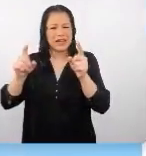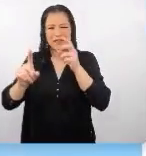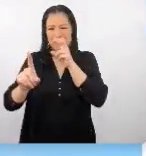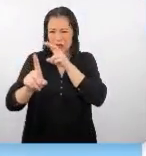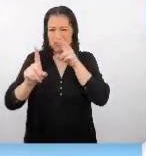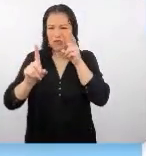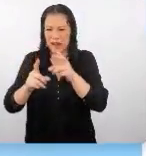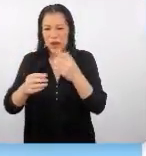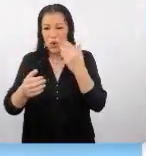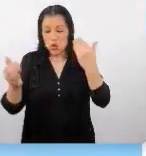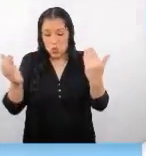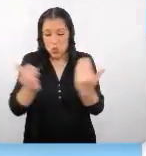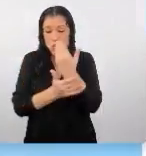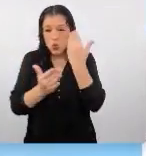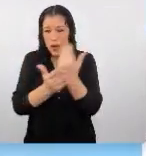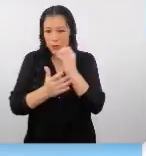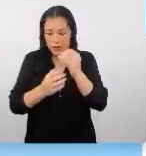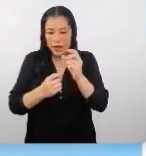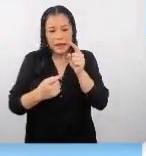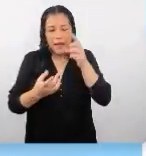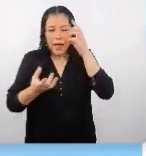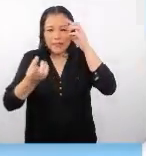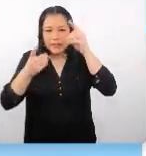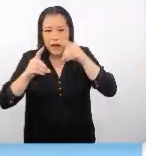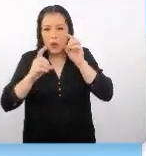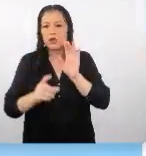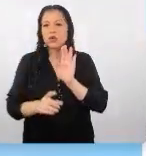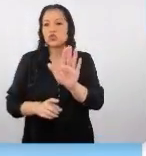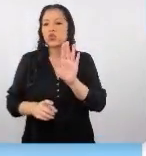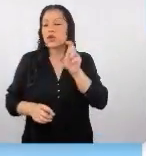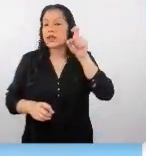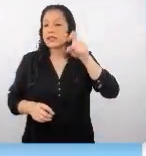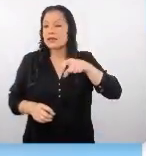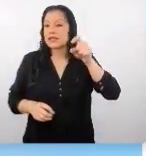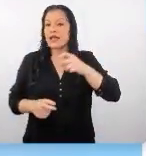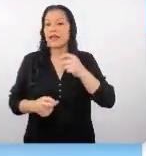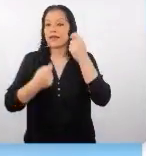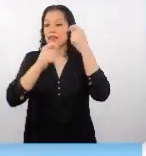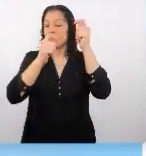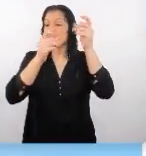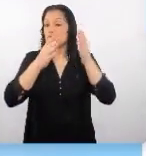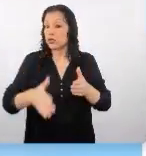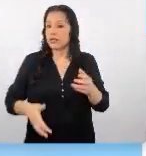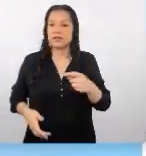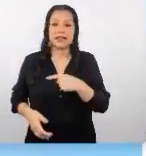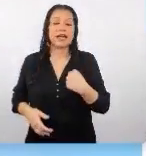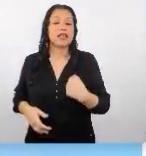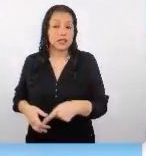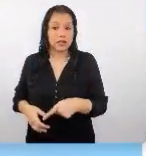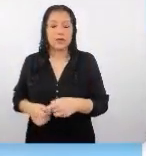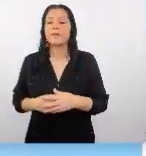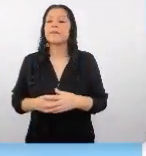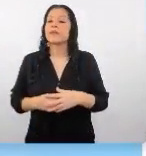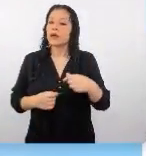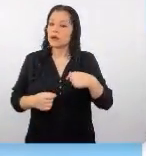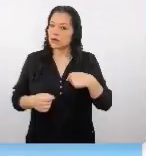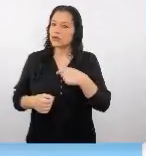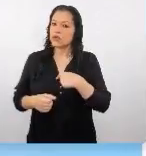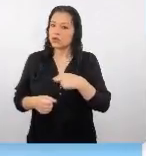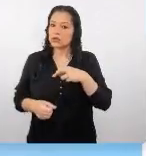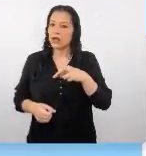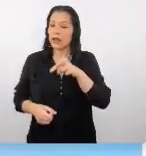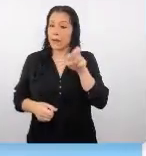cero y algo que sea acorde a las necesidades de este turista. ¿No? Hemos trabajado bastante